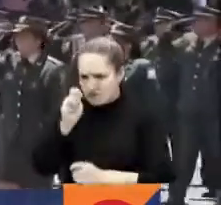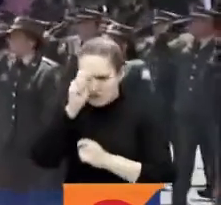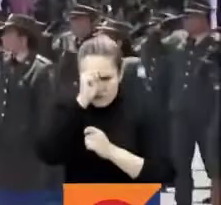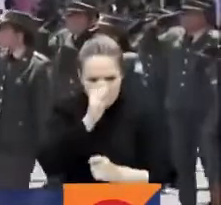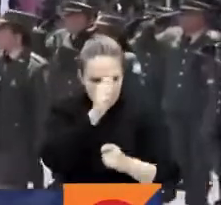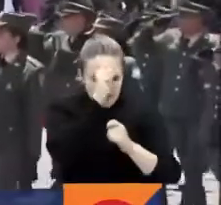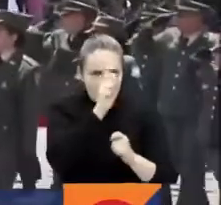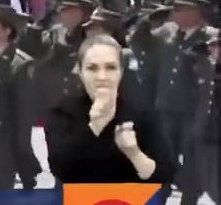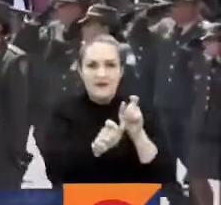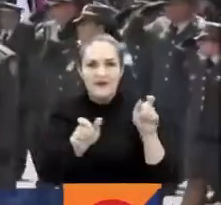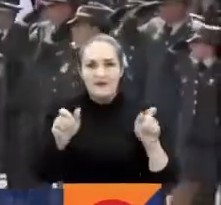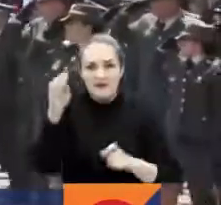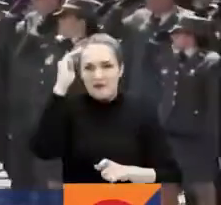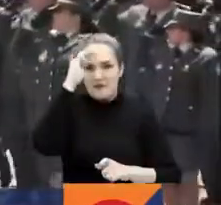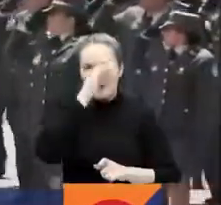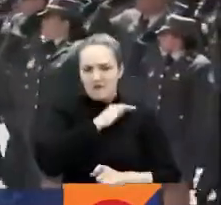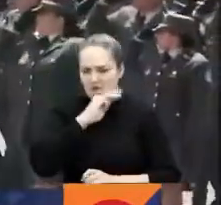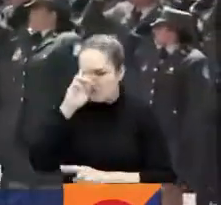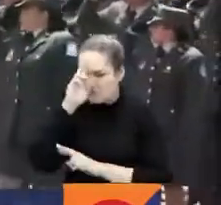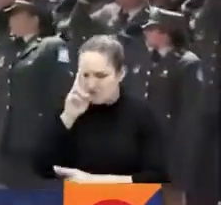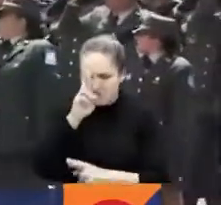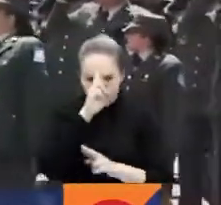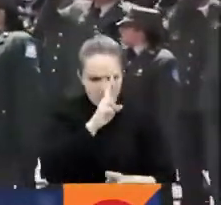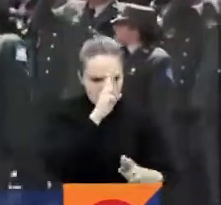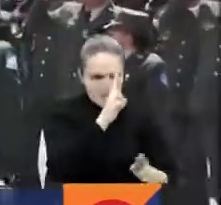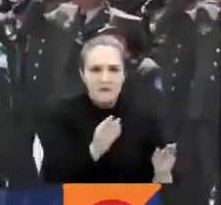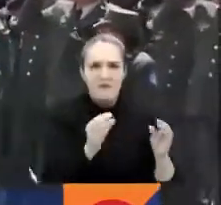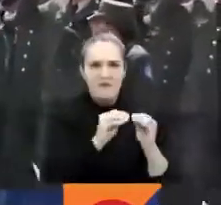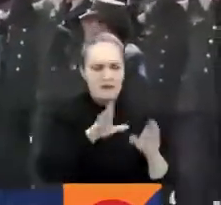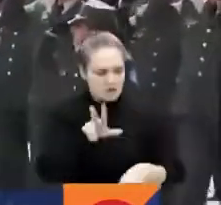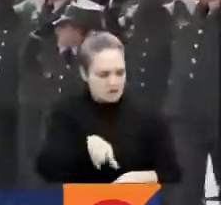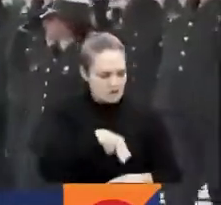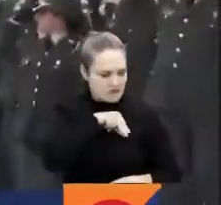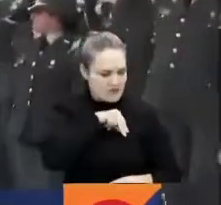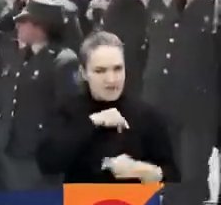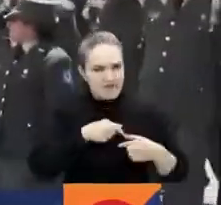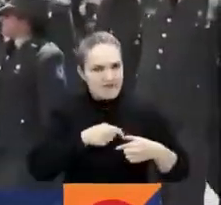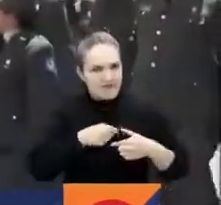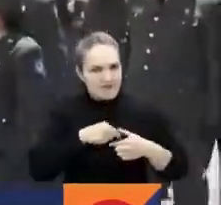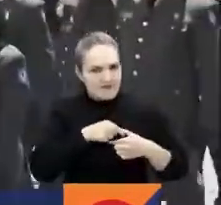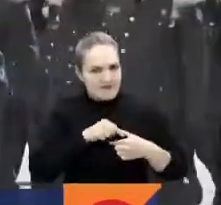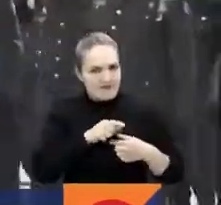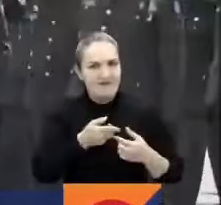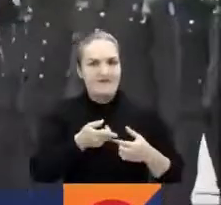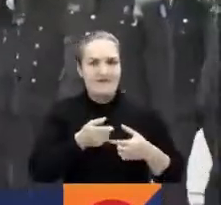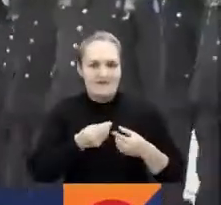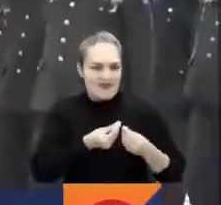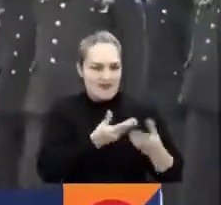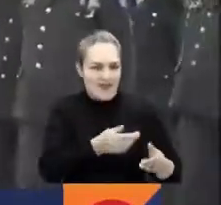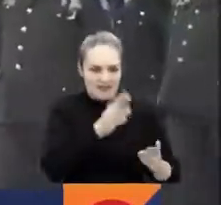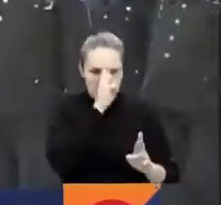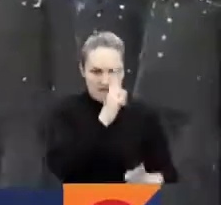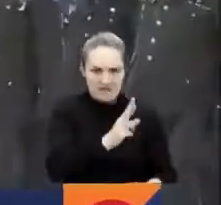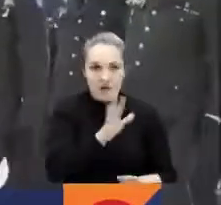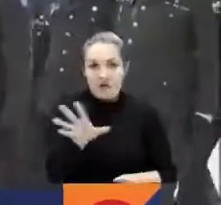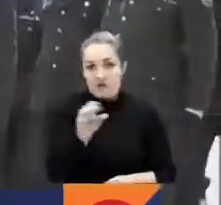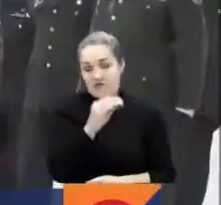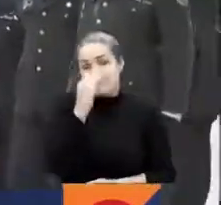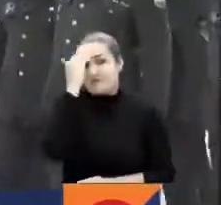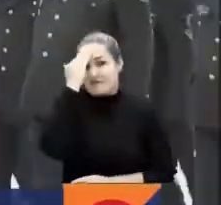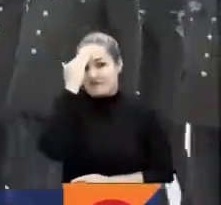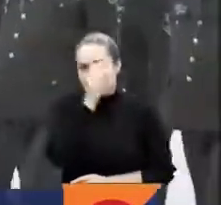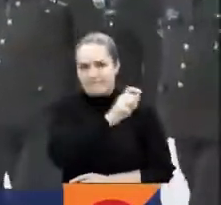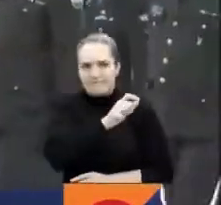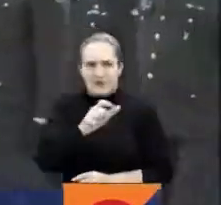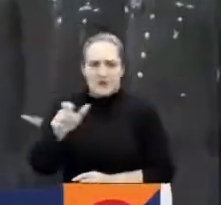uniformados. La imposición de la orden de Boyacá, es la máxima condecoración que el gobierno nacional otorga a militares